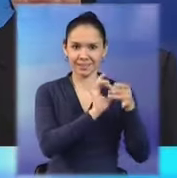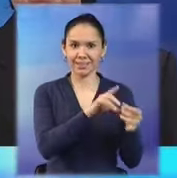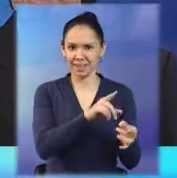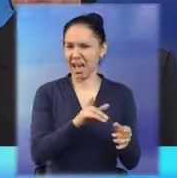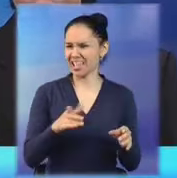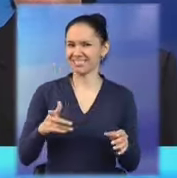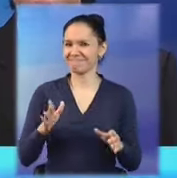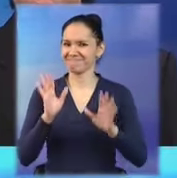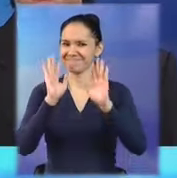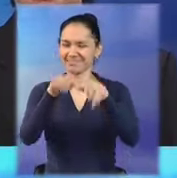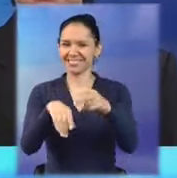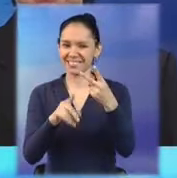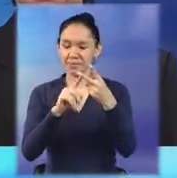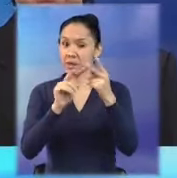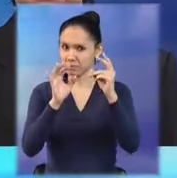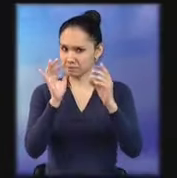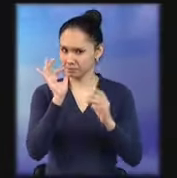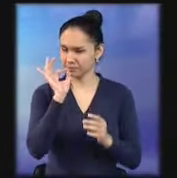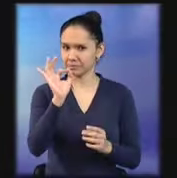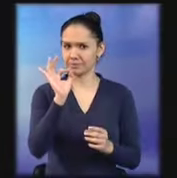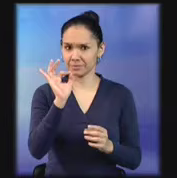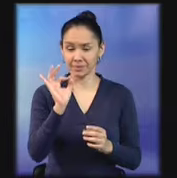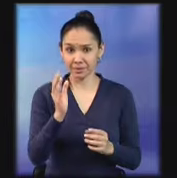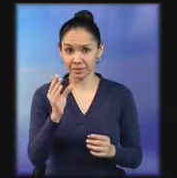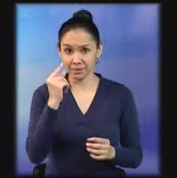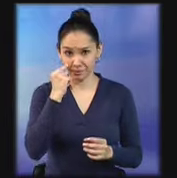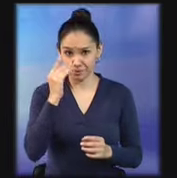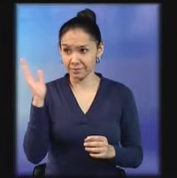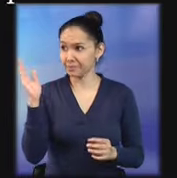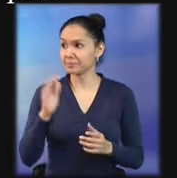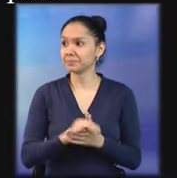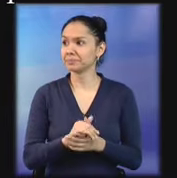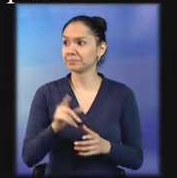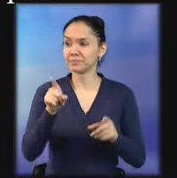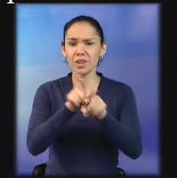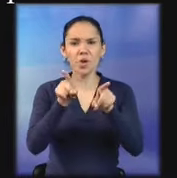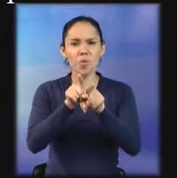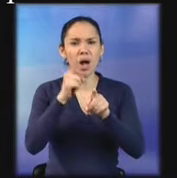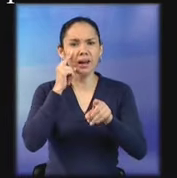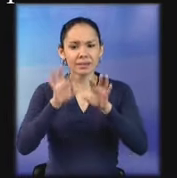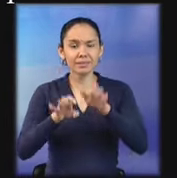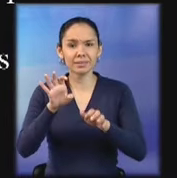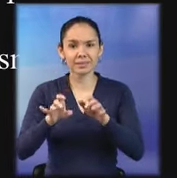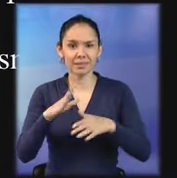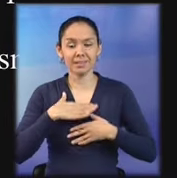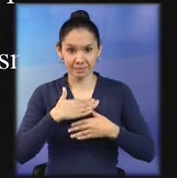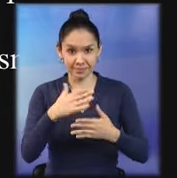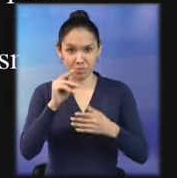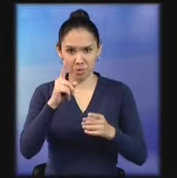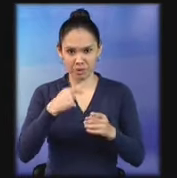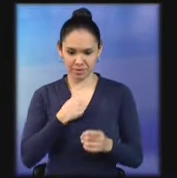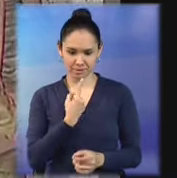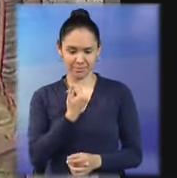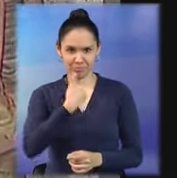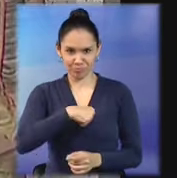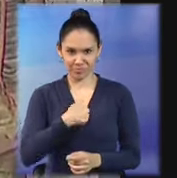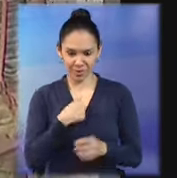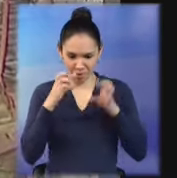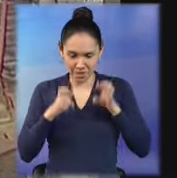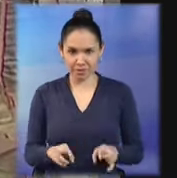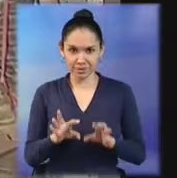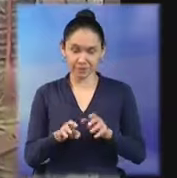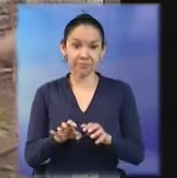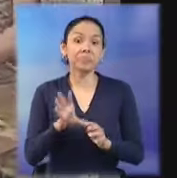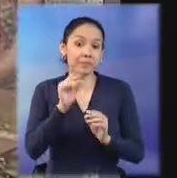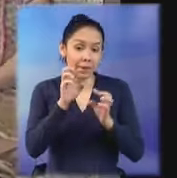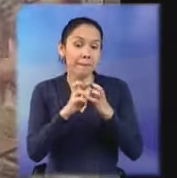Regresemos a la selfie entrevista. ¿Qué qué? Selfie. Término utilizado para escribir algo hecho por uno mismo. Pues que la